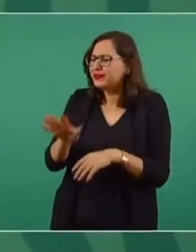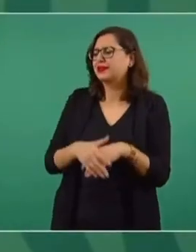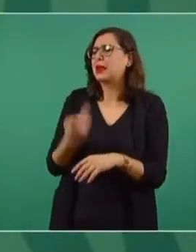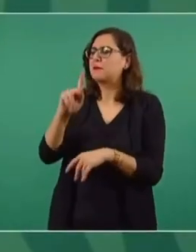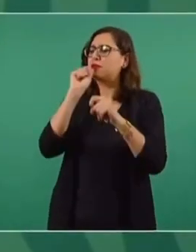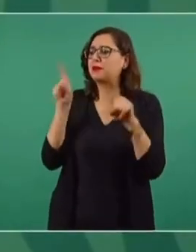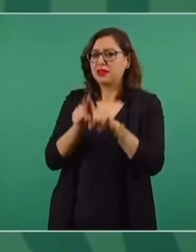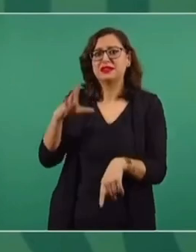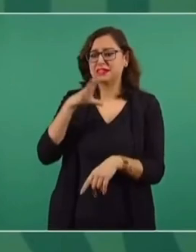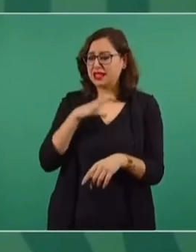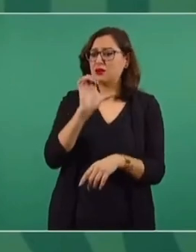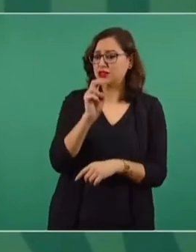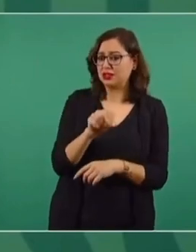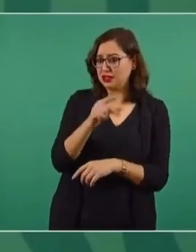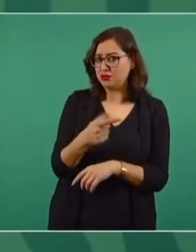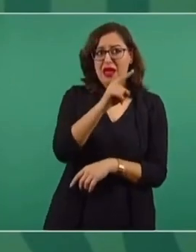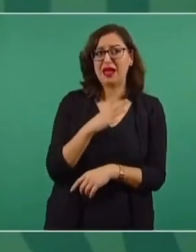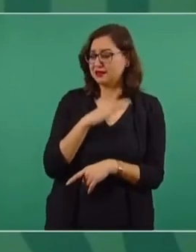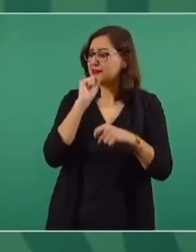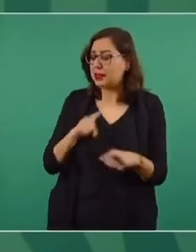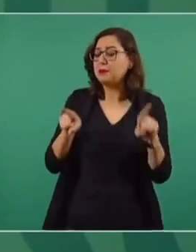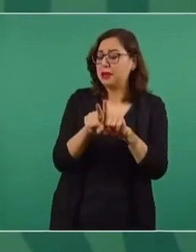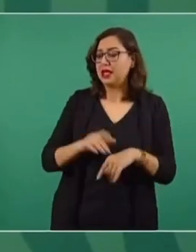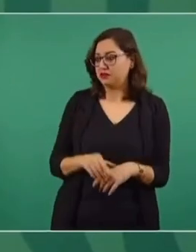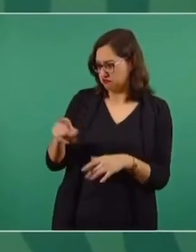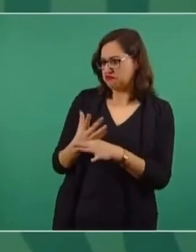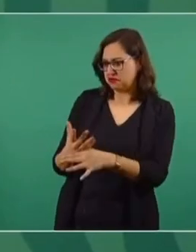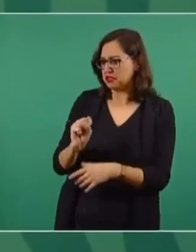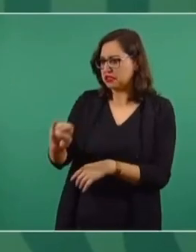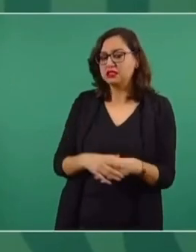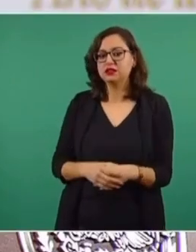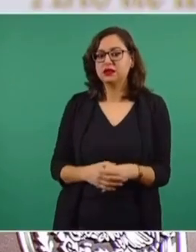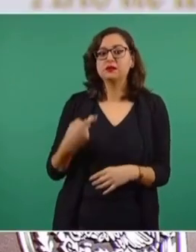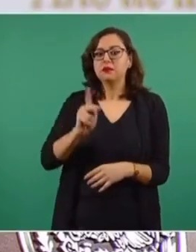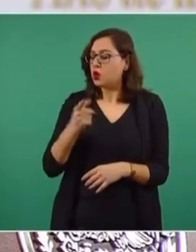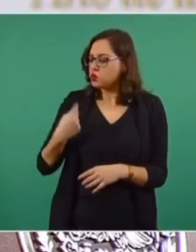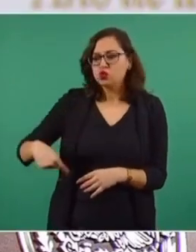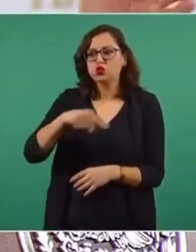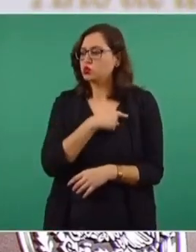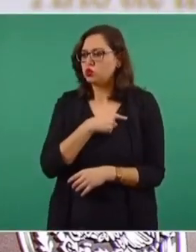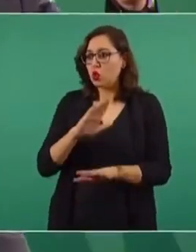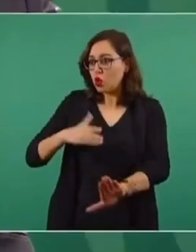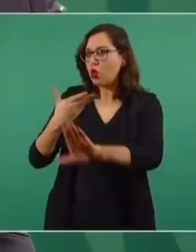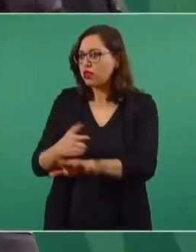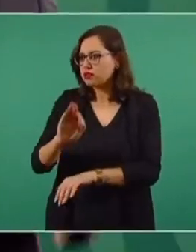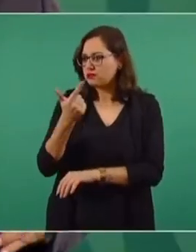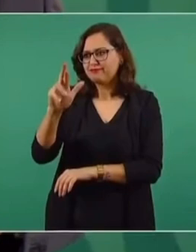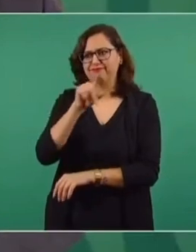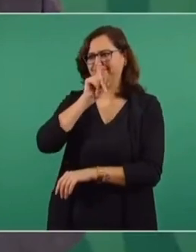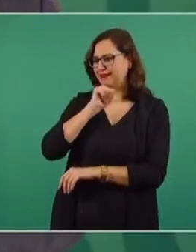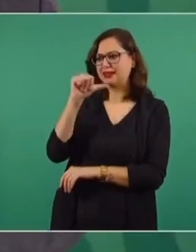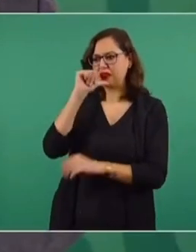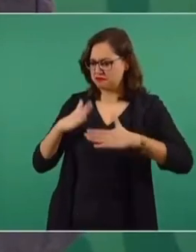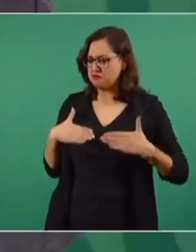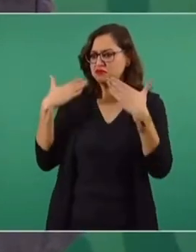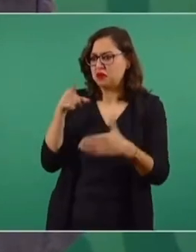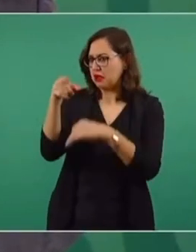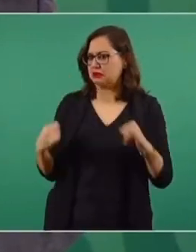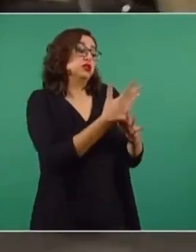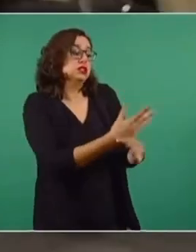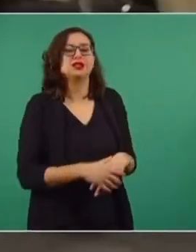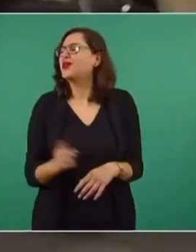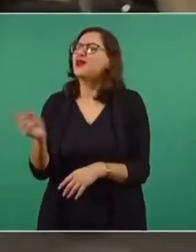señalas, de la Comisión Nacional de Derechos Humanos. Nada más que nosotros no lo vamos a hacer porque le tenemos confianza a la fiscalía y porque la consideramos un organismo